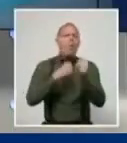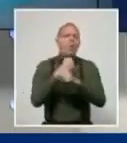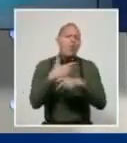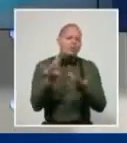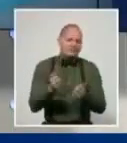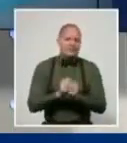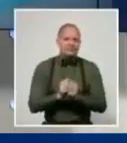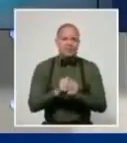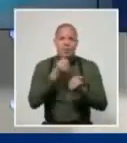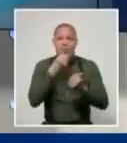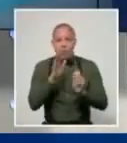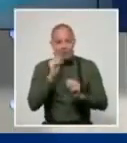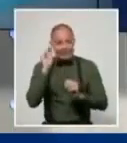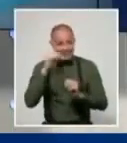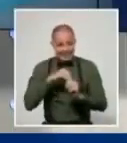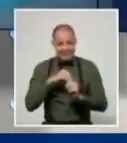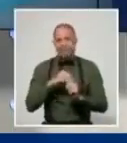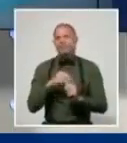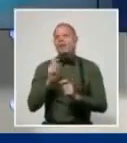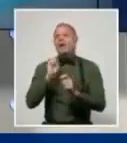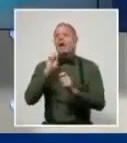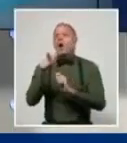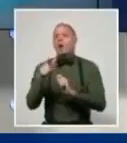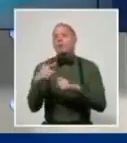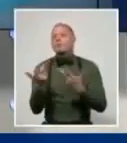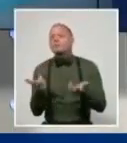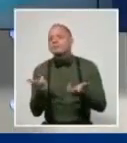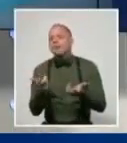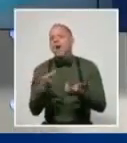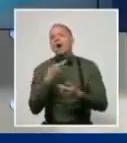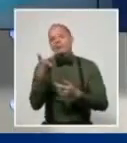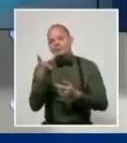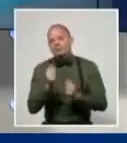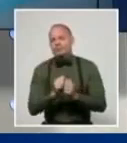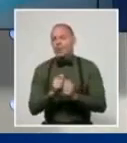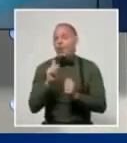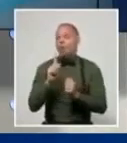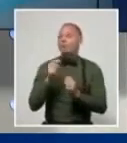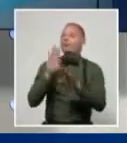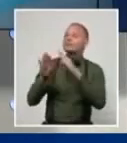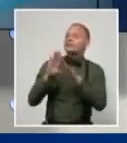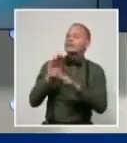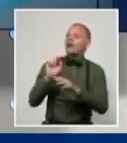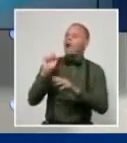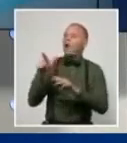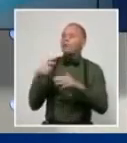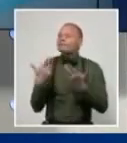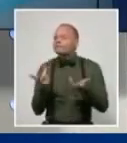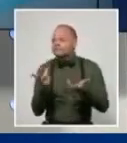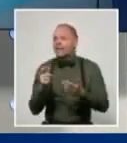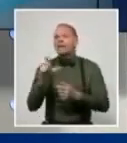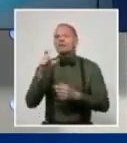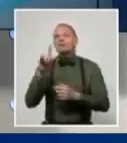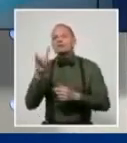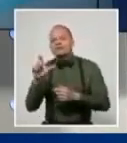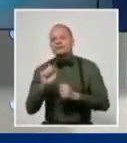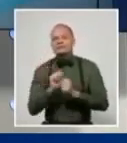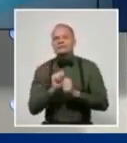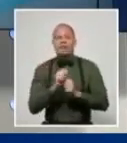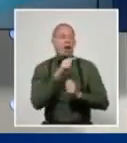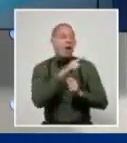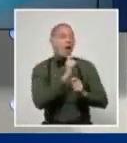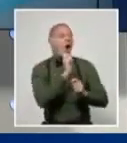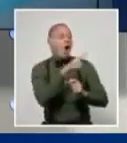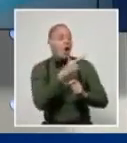permanezca a la sombra de tarjetas magnéticas, agrava la segmentación que existe en el sistema monetario